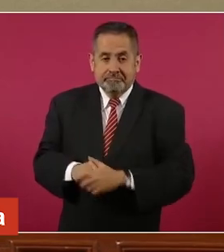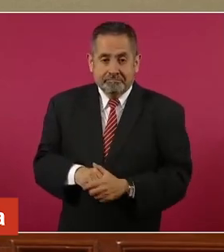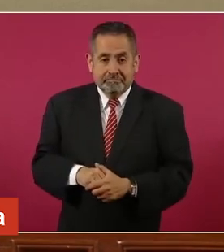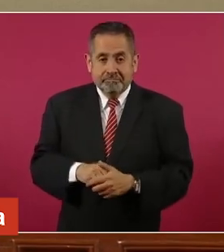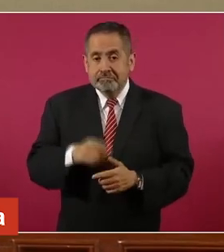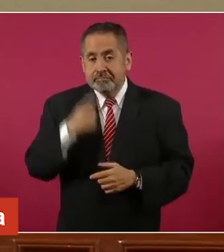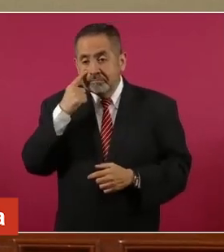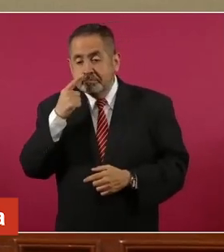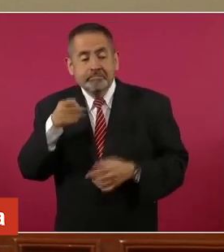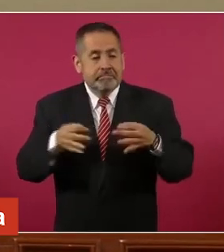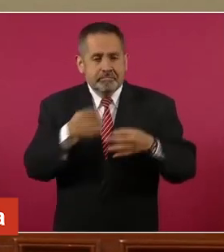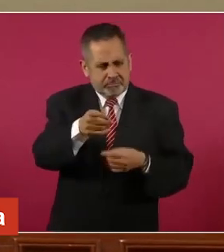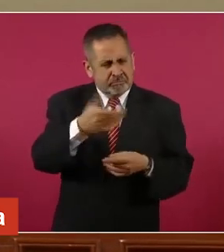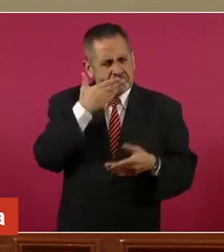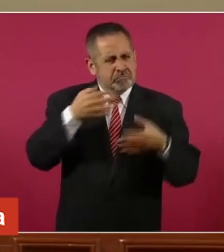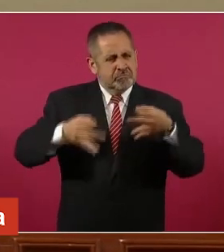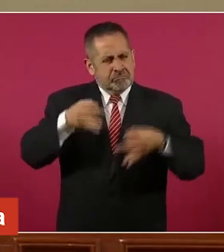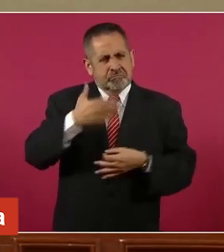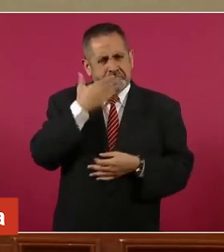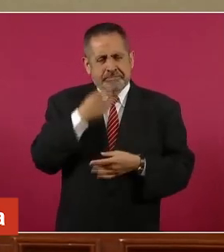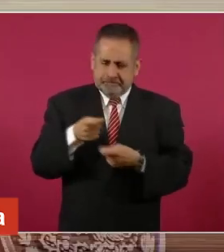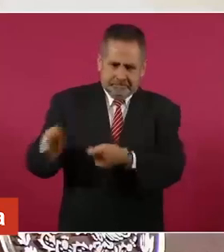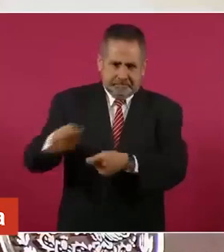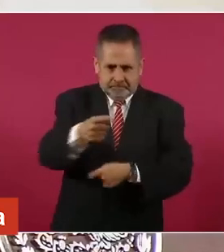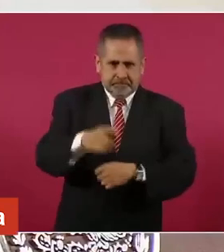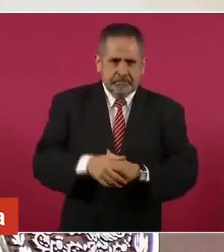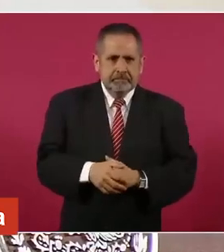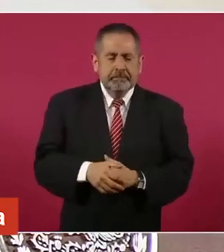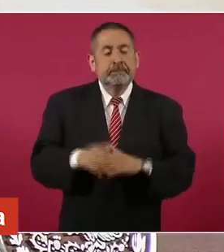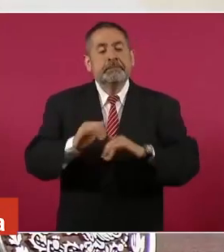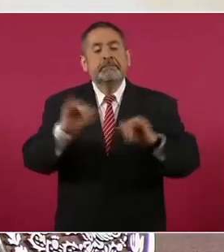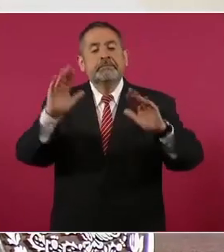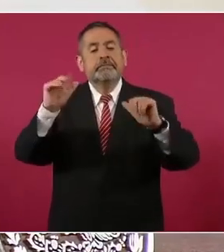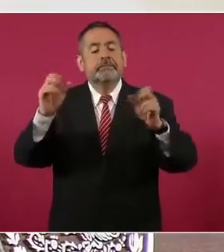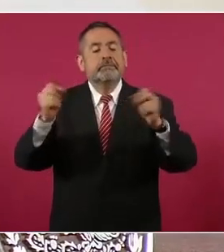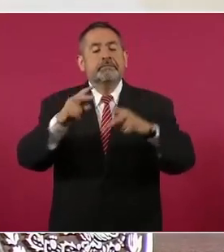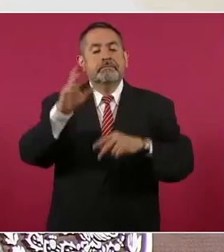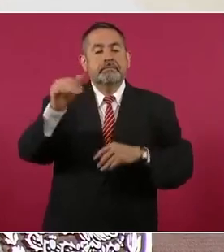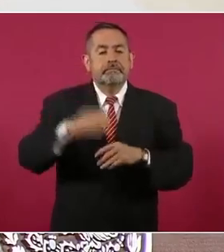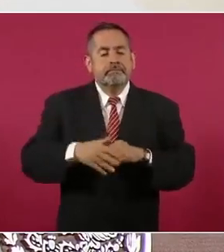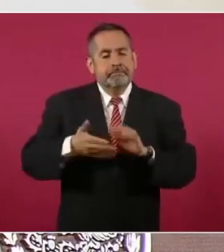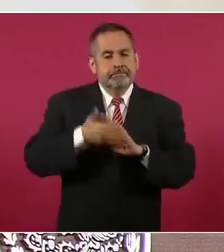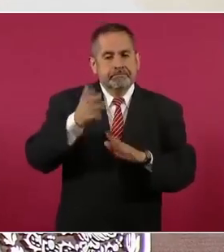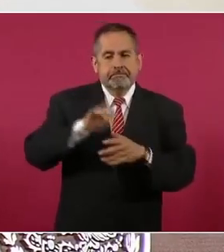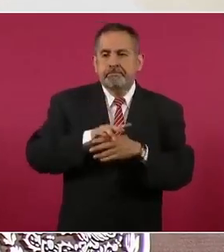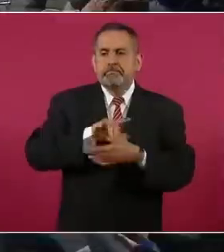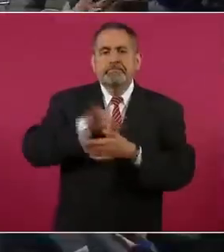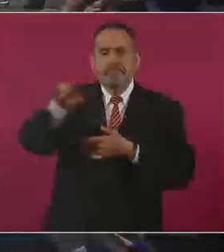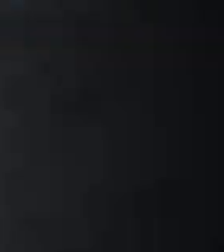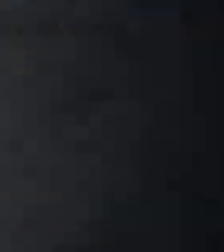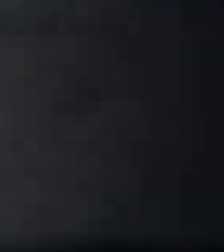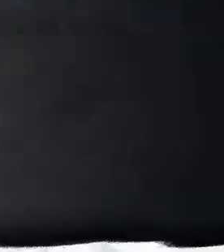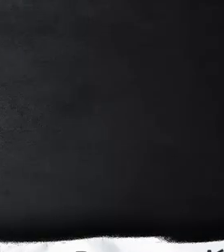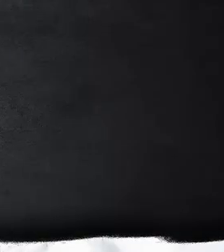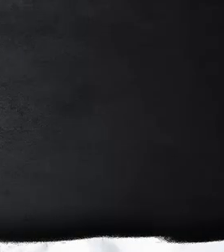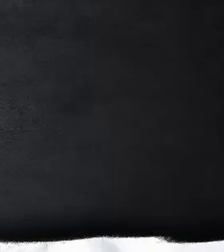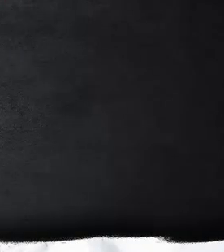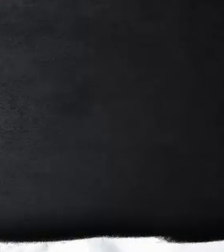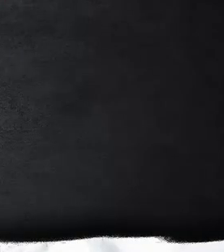árbitro y además tú eres buen juez. Ya me voy, porque si no, no voy a supervisar el tren. Gracias, señor presidente.